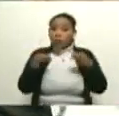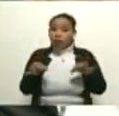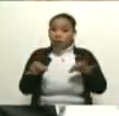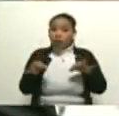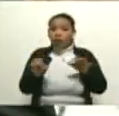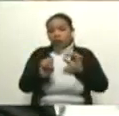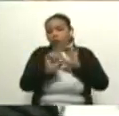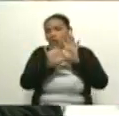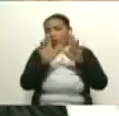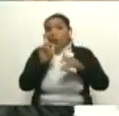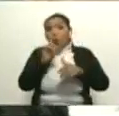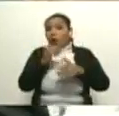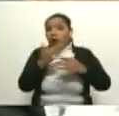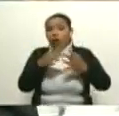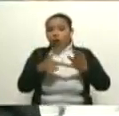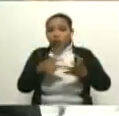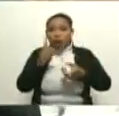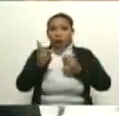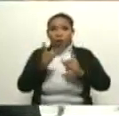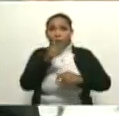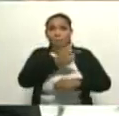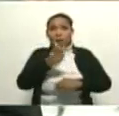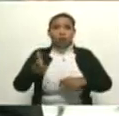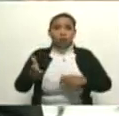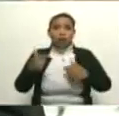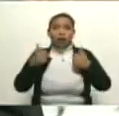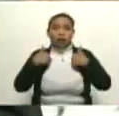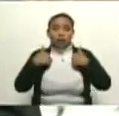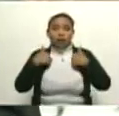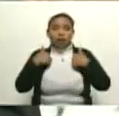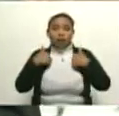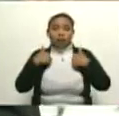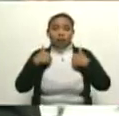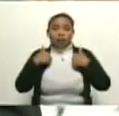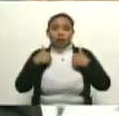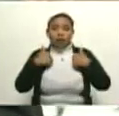claro, no tenemos los recursos, las personas que sufrimos de este accidente,